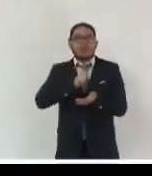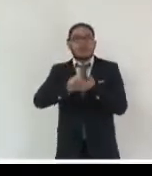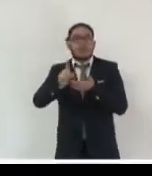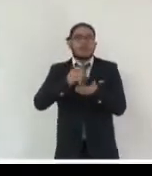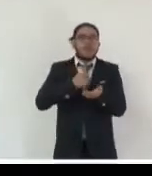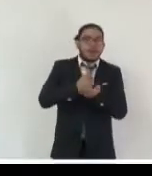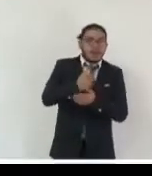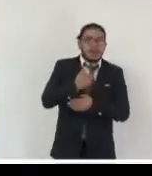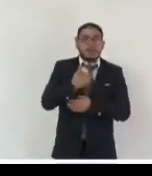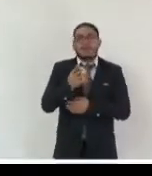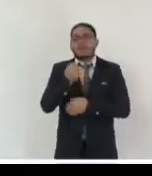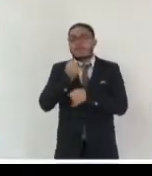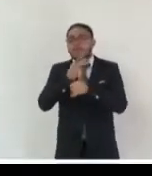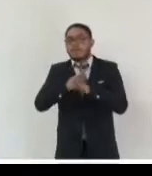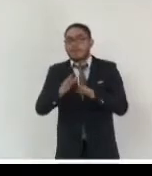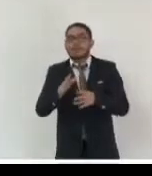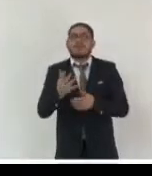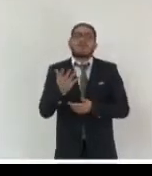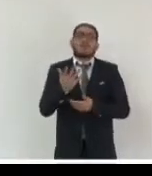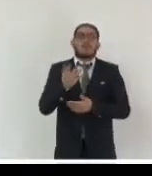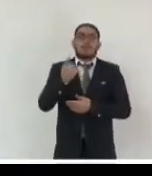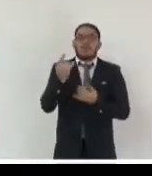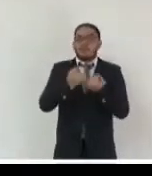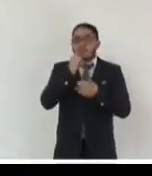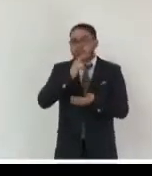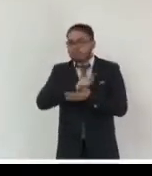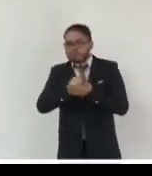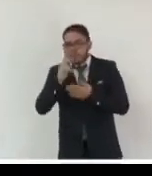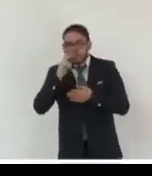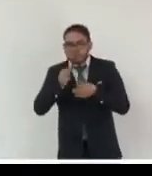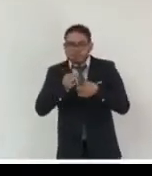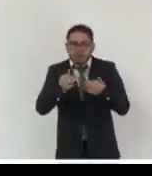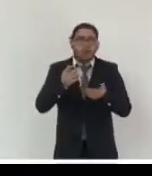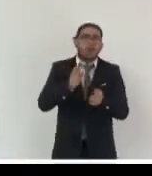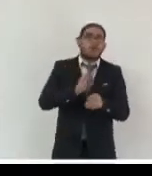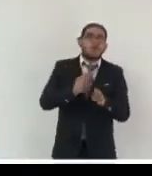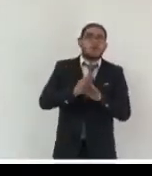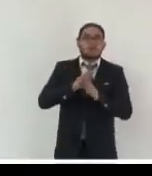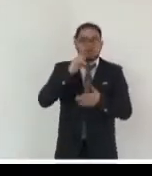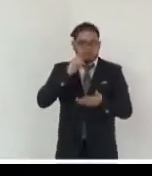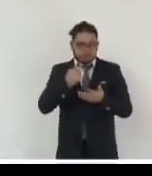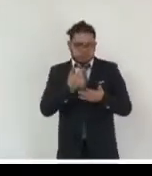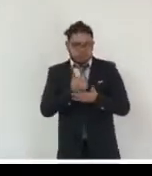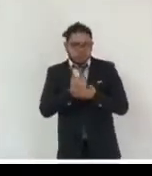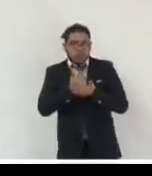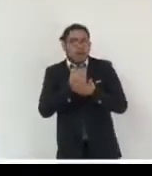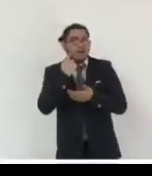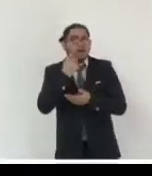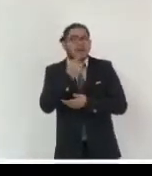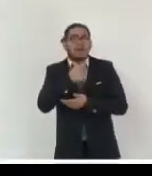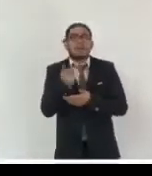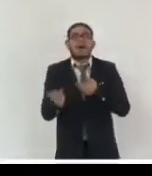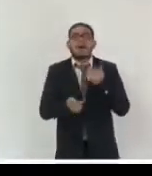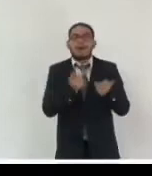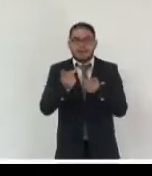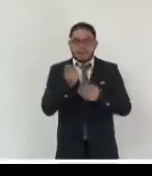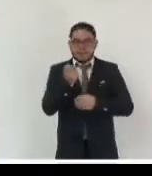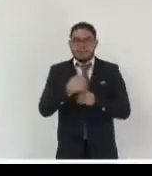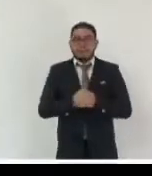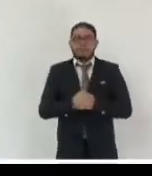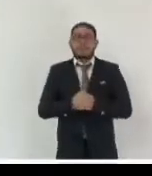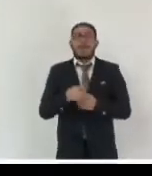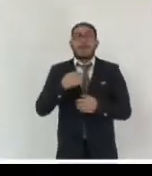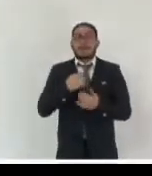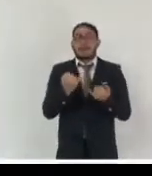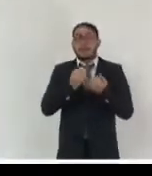protección de datos personales, la transparencia y la rendición de cuentas. Para llegar segura estoy a una conclusión consensuada